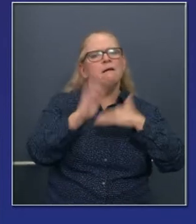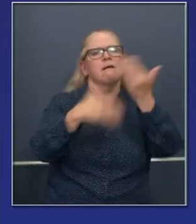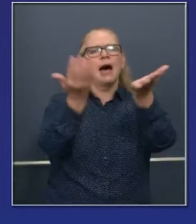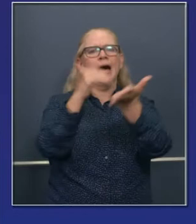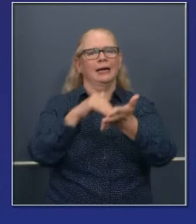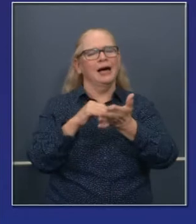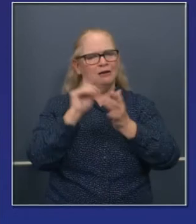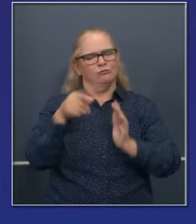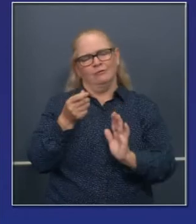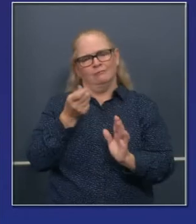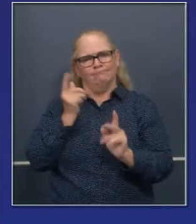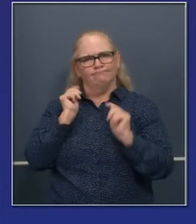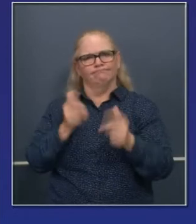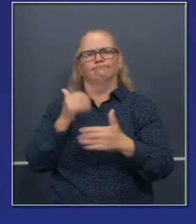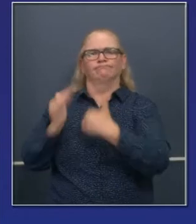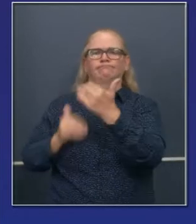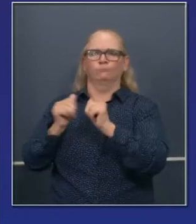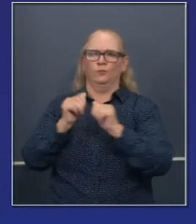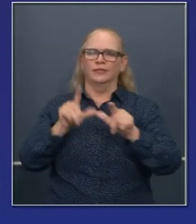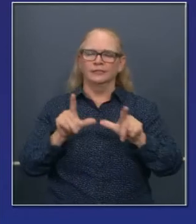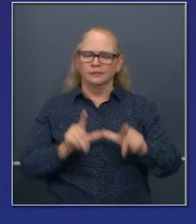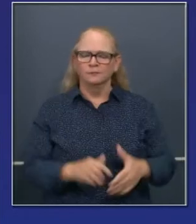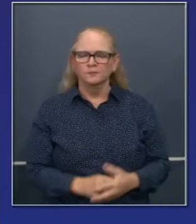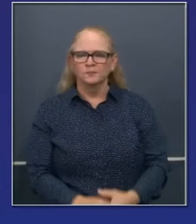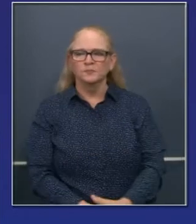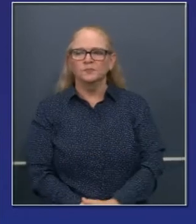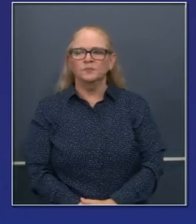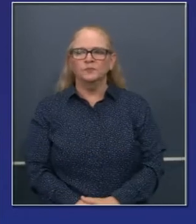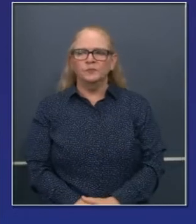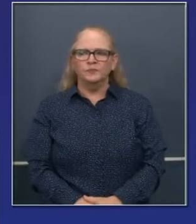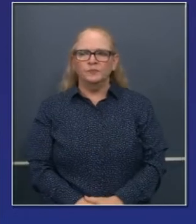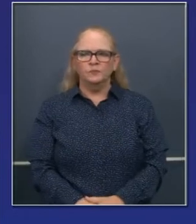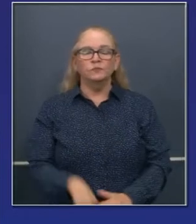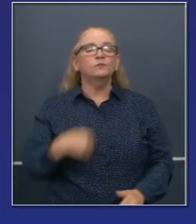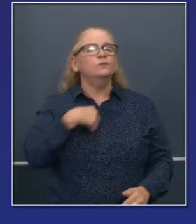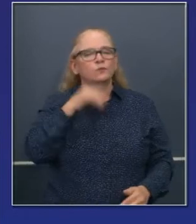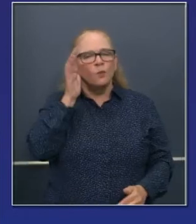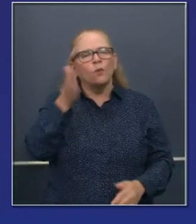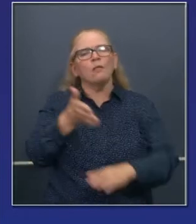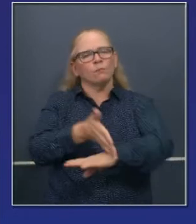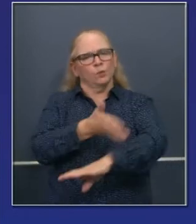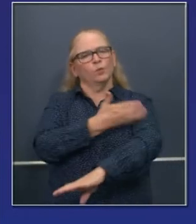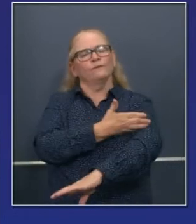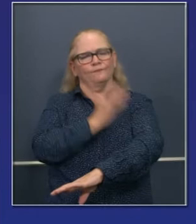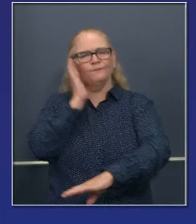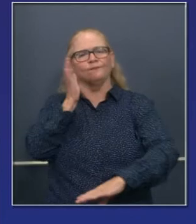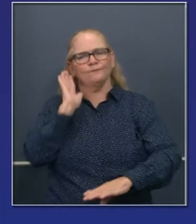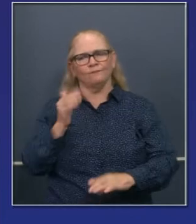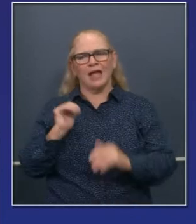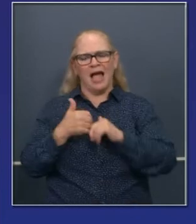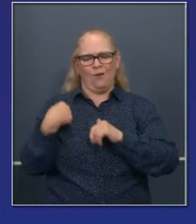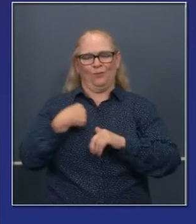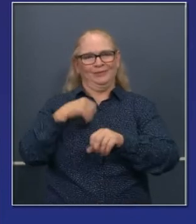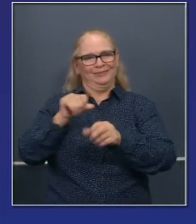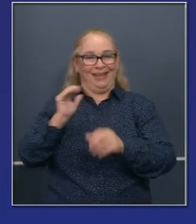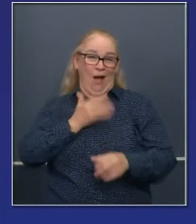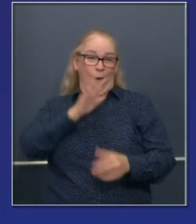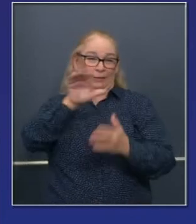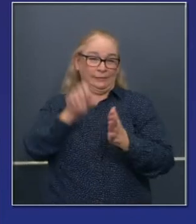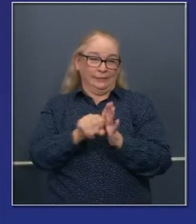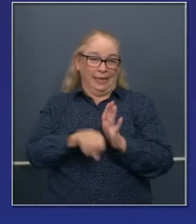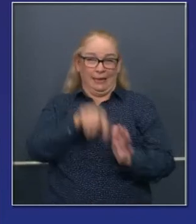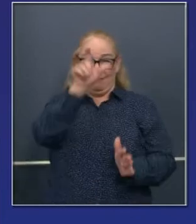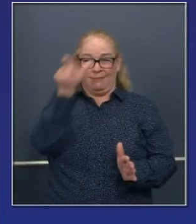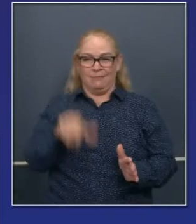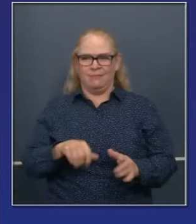información, la data, medir la data, estar más enfocados en atención al cliente. Es algo que